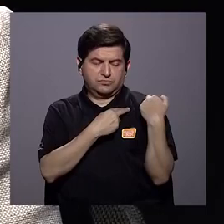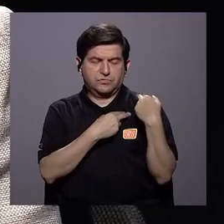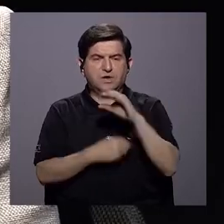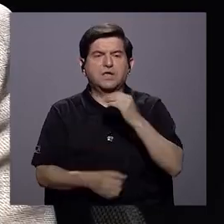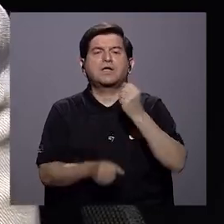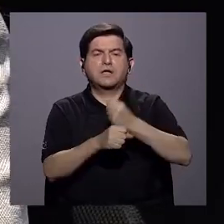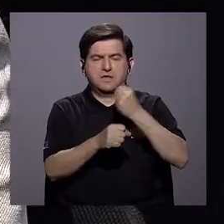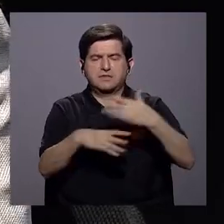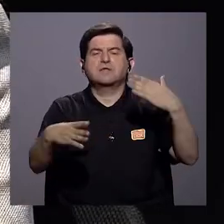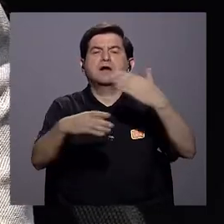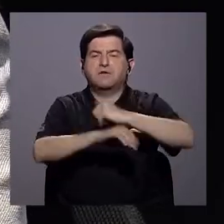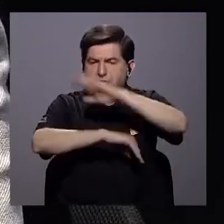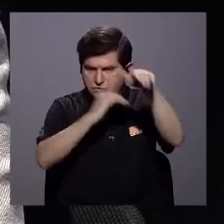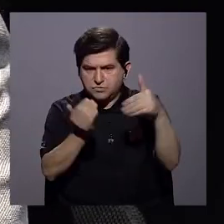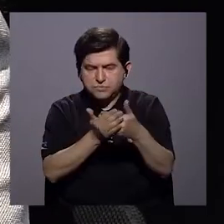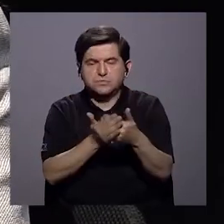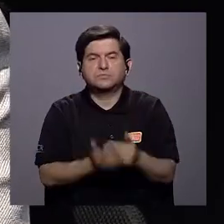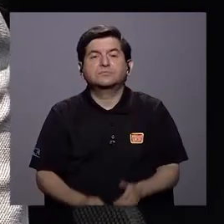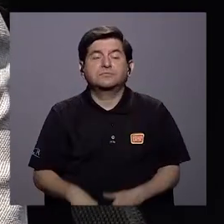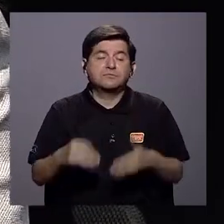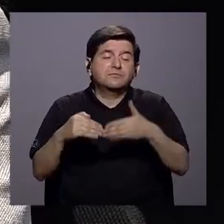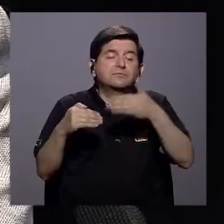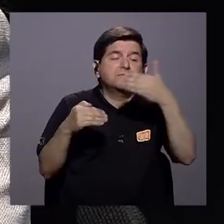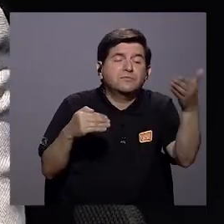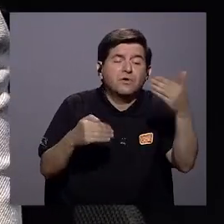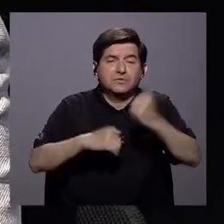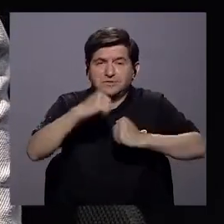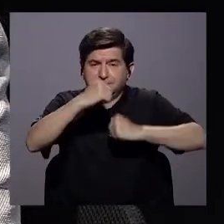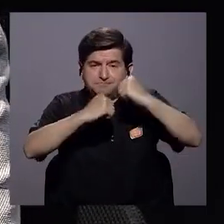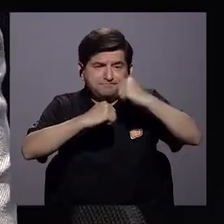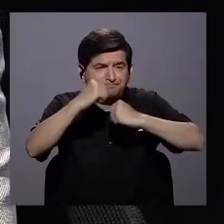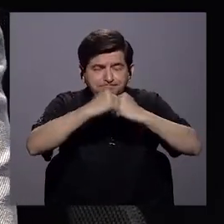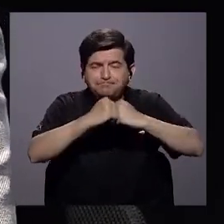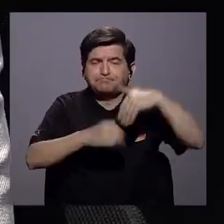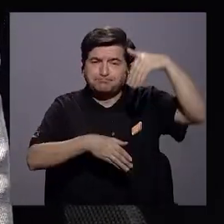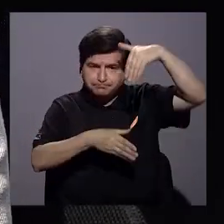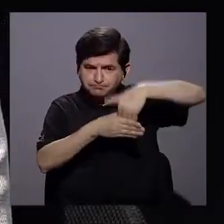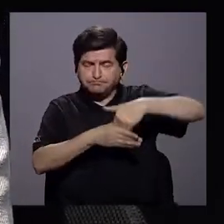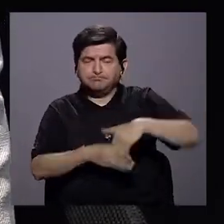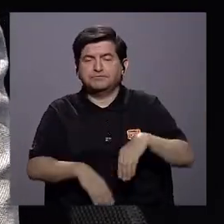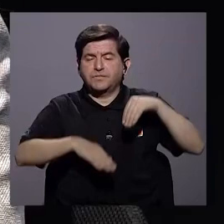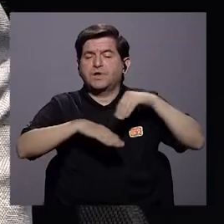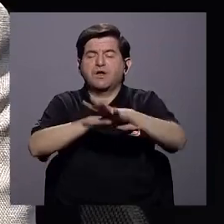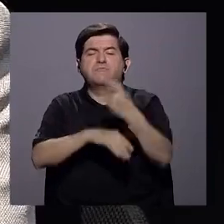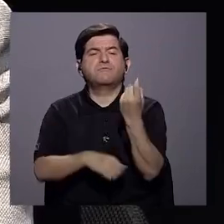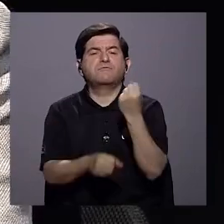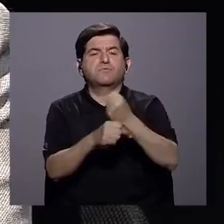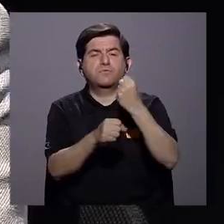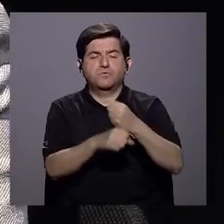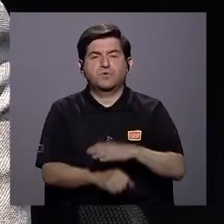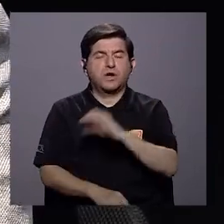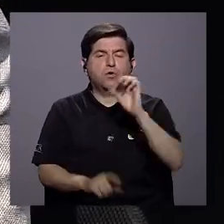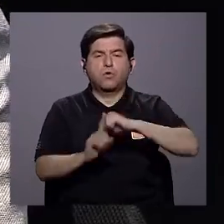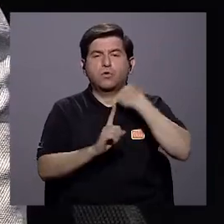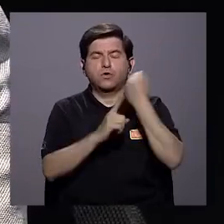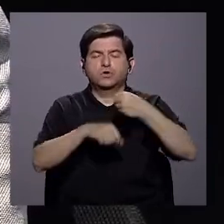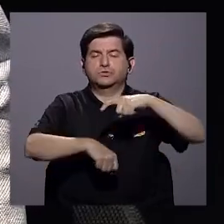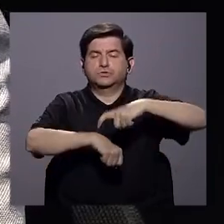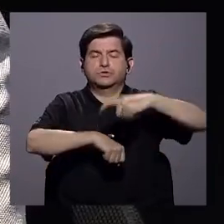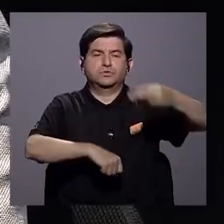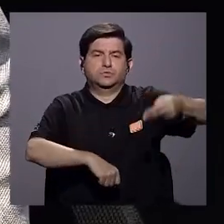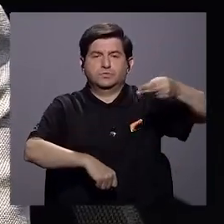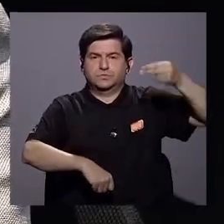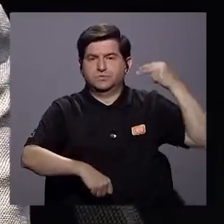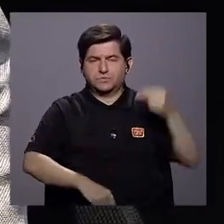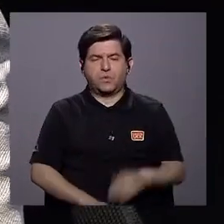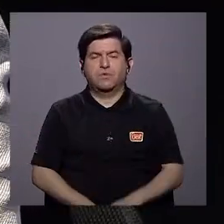tareas que emprender. ¿Por qué? Porque hay factores que son estructurales que influyen en el desempleo, hay factores coyunturales que